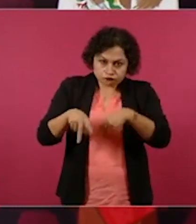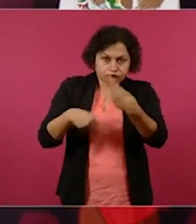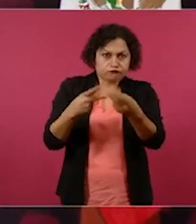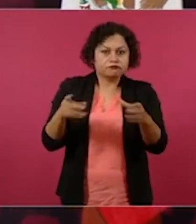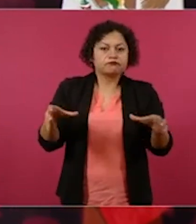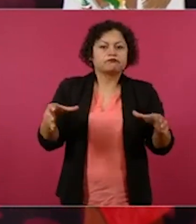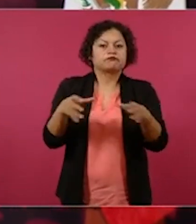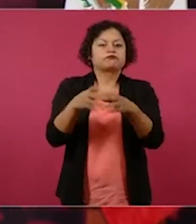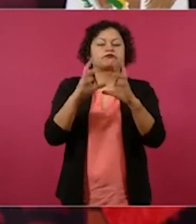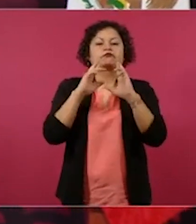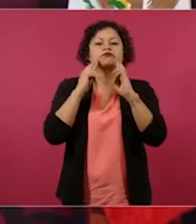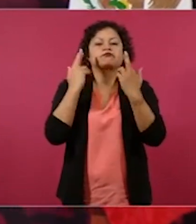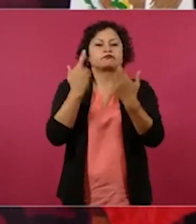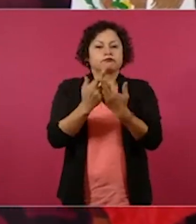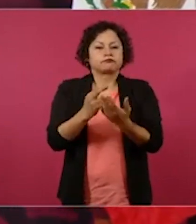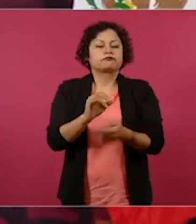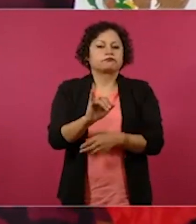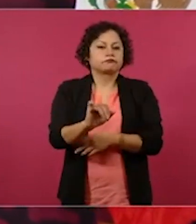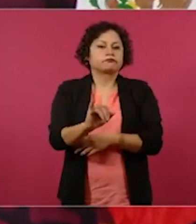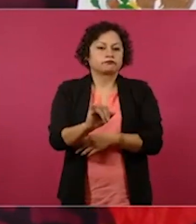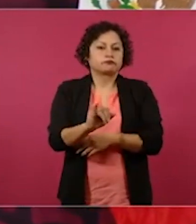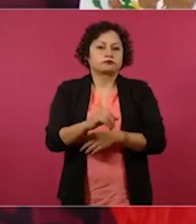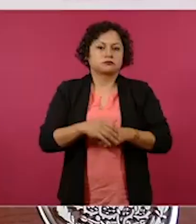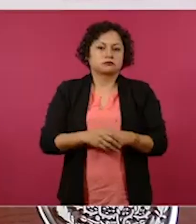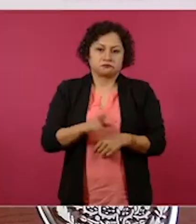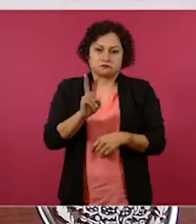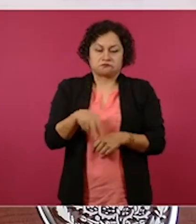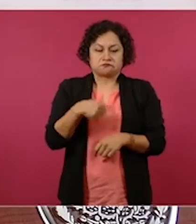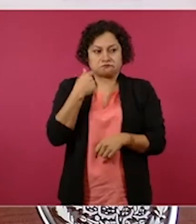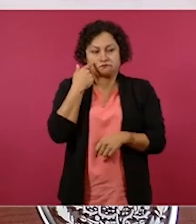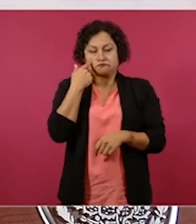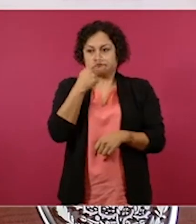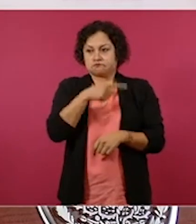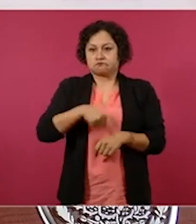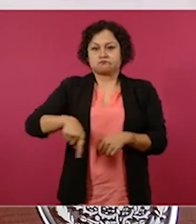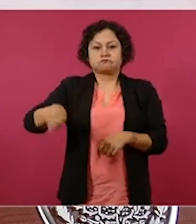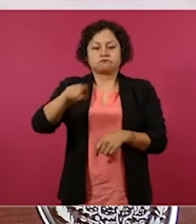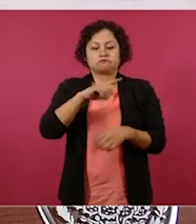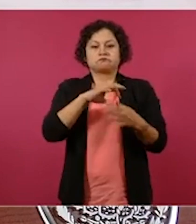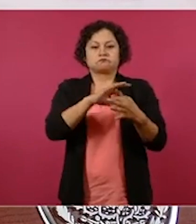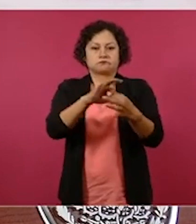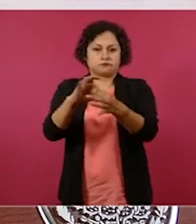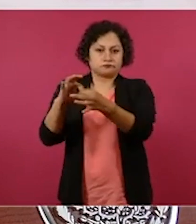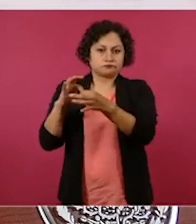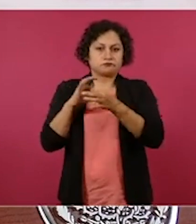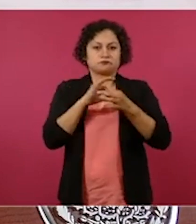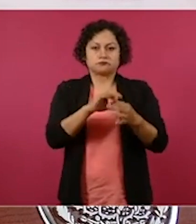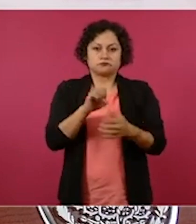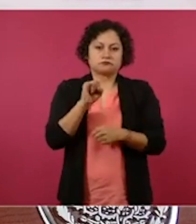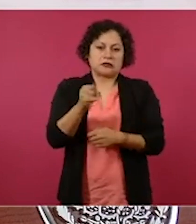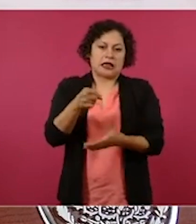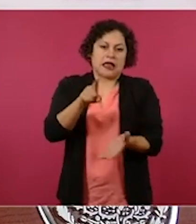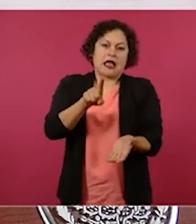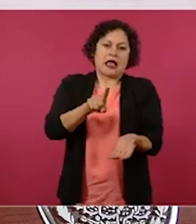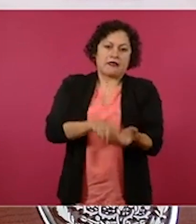hay bastante unidad en el movimiento